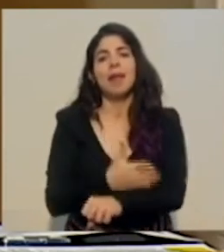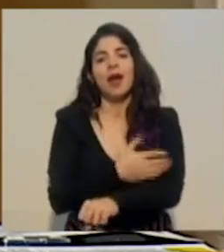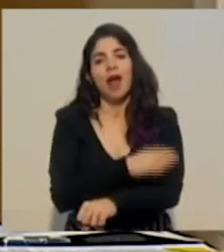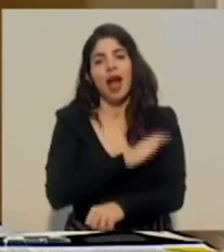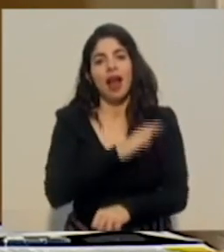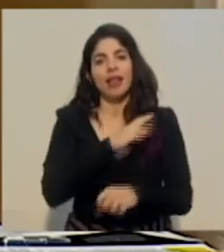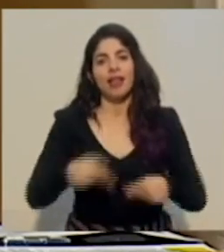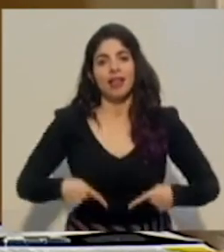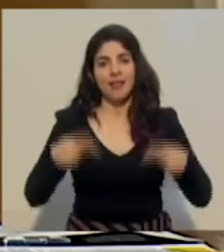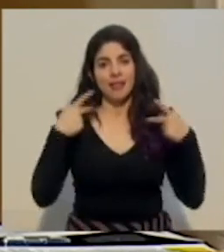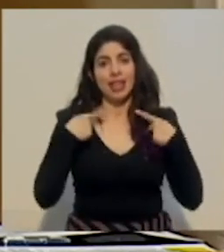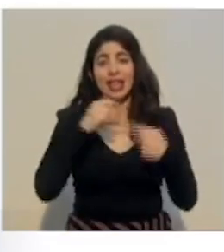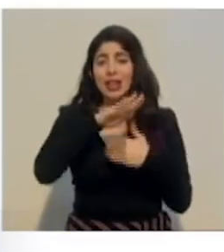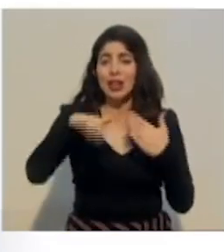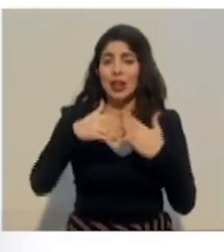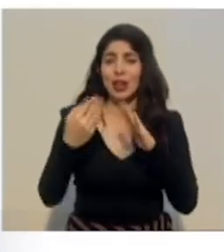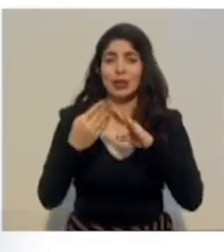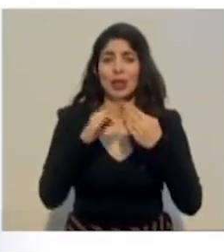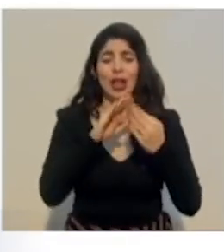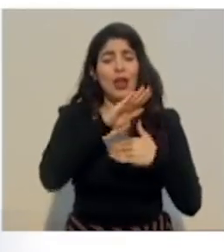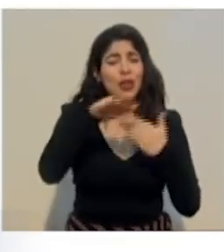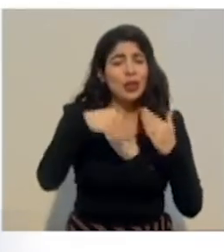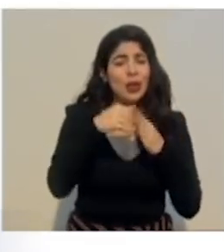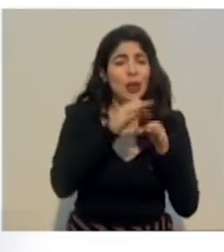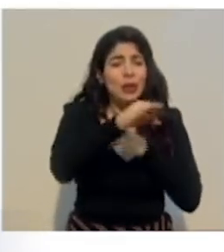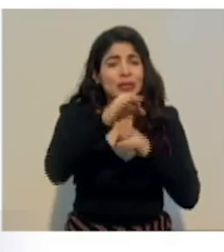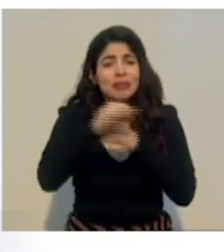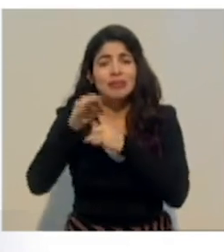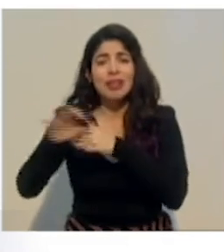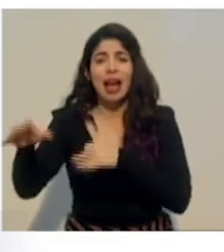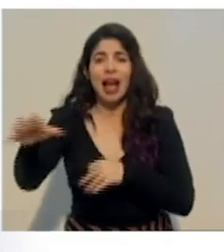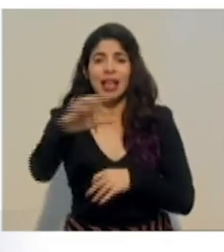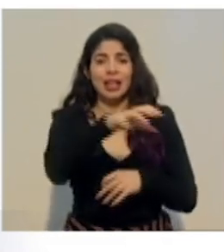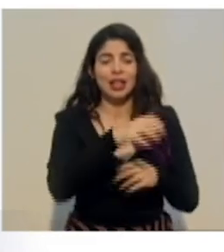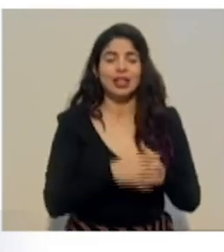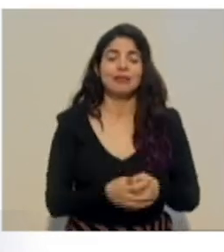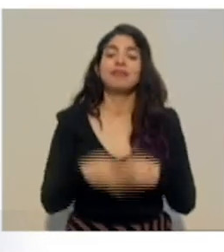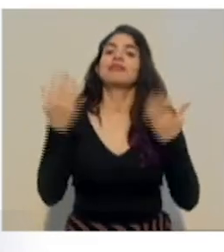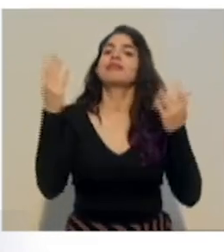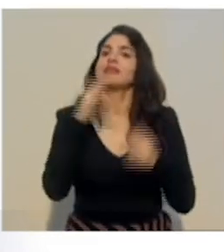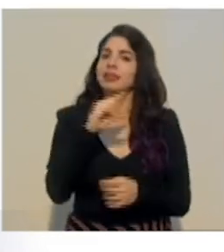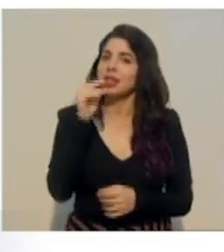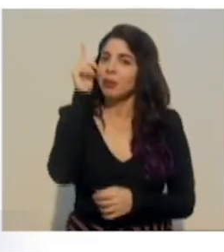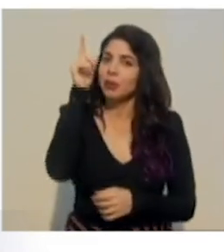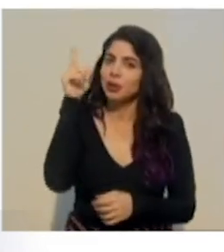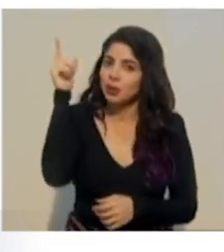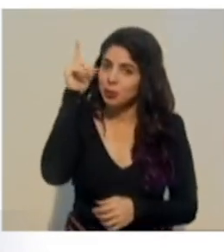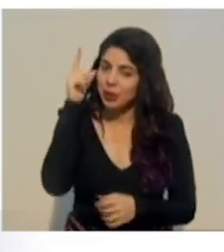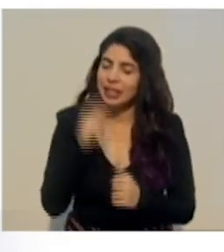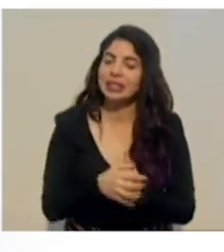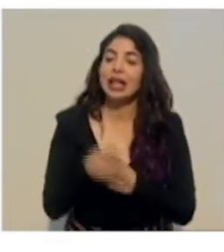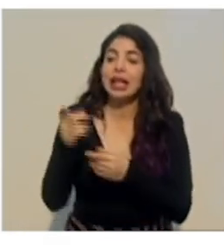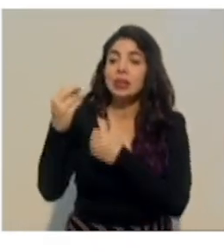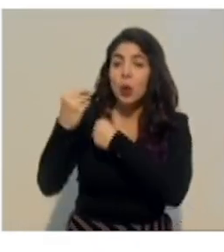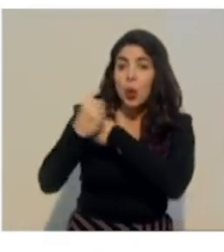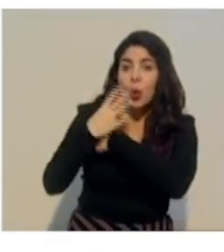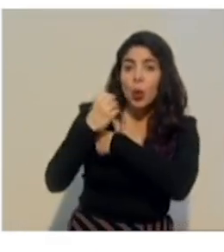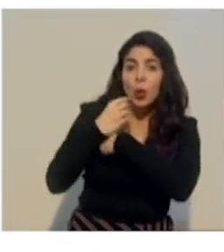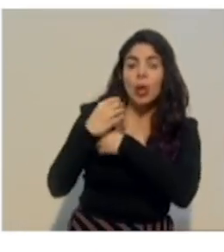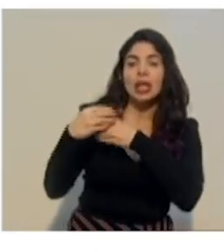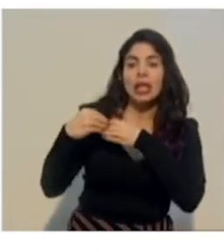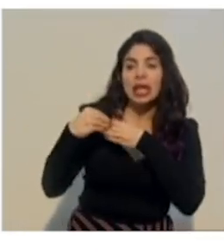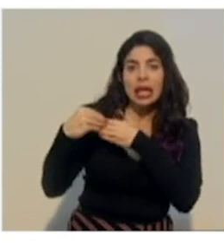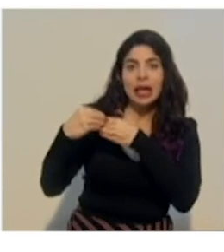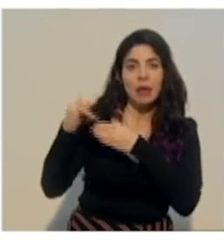nuestros territorios, en nuestros cantones. Y, por supuesto, lo que nos lleva, nos orienta o nos exhorta es al